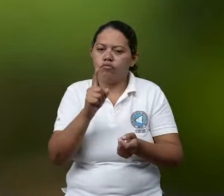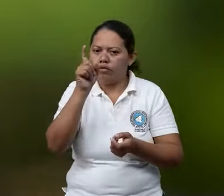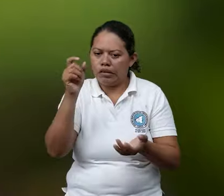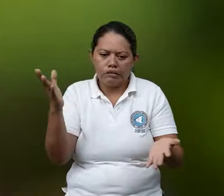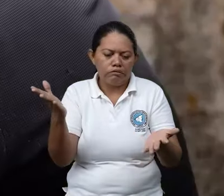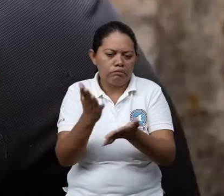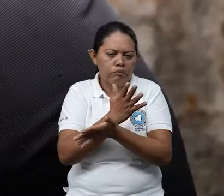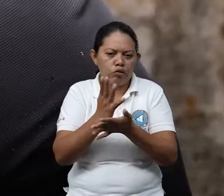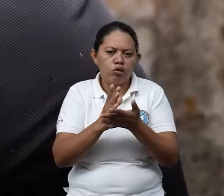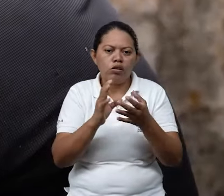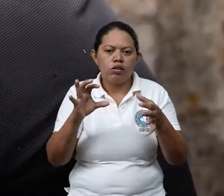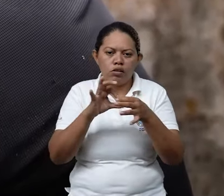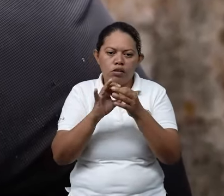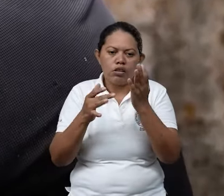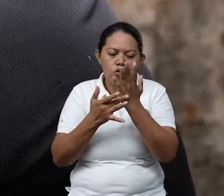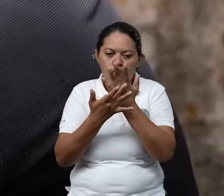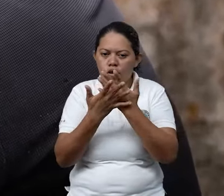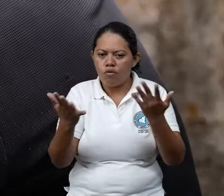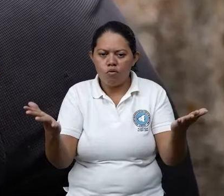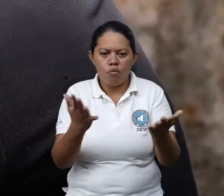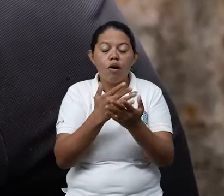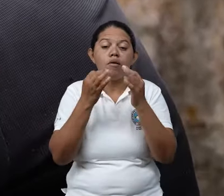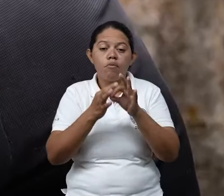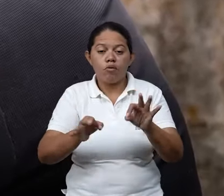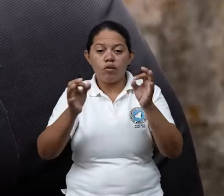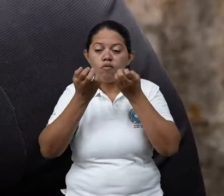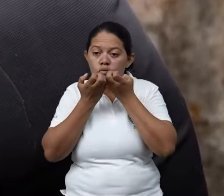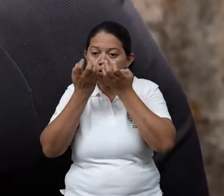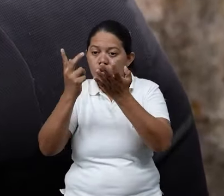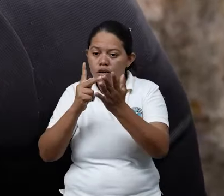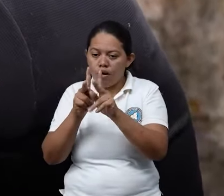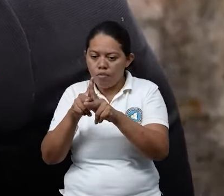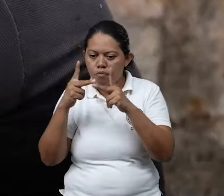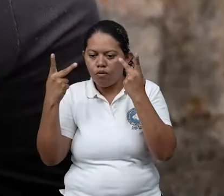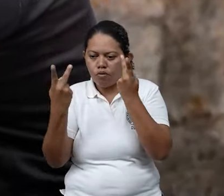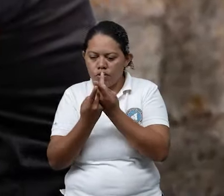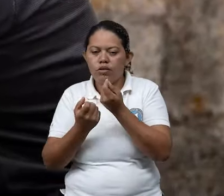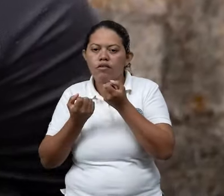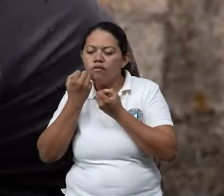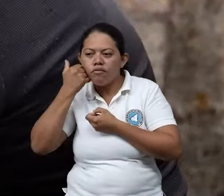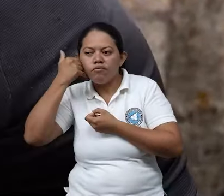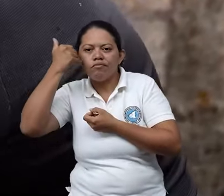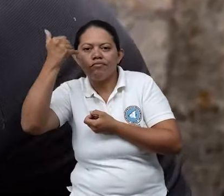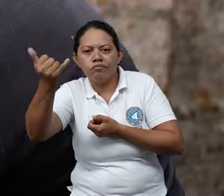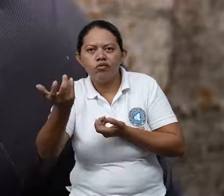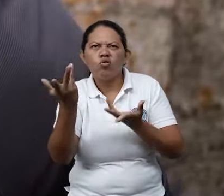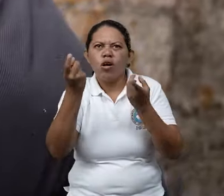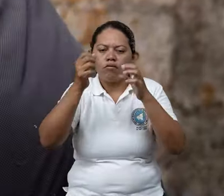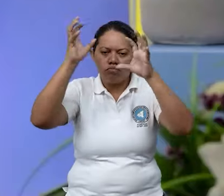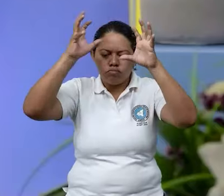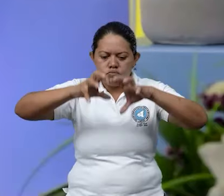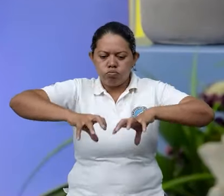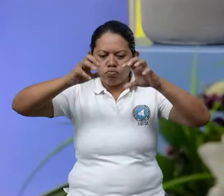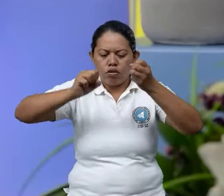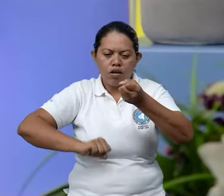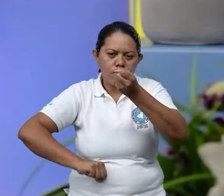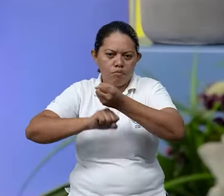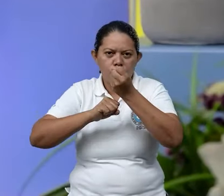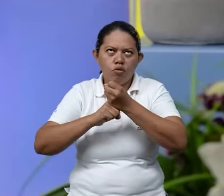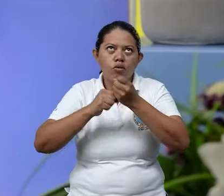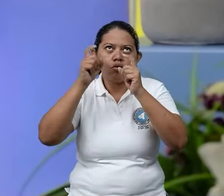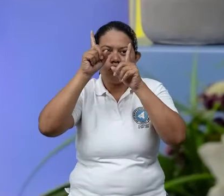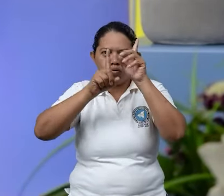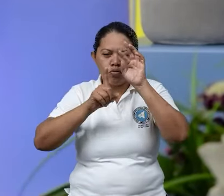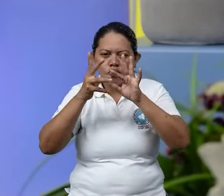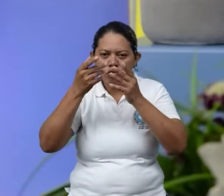que previamente fue entrenada para eso, nos ayuda a cómo leer un pluviómetro y saber qué cantidad de agua está cayendo, que nos ayuda a leer esas